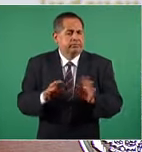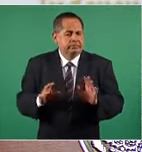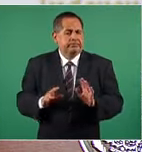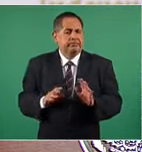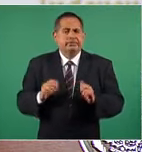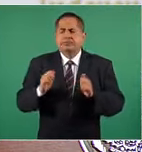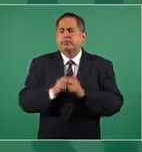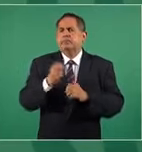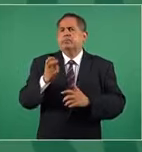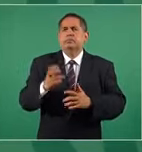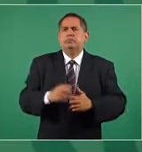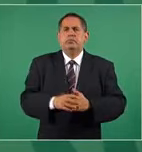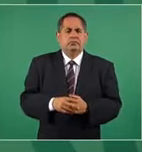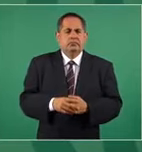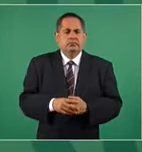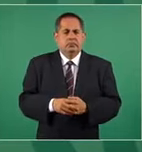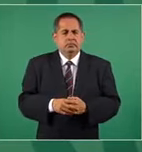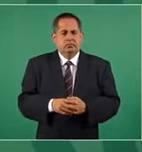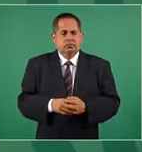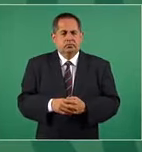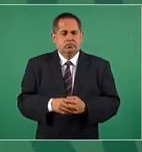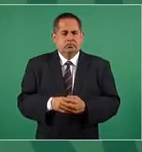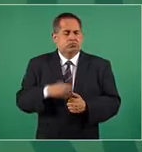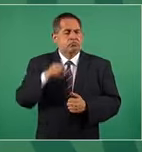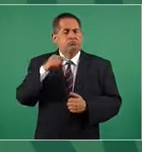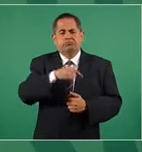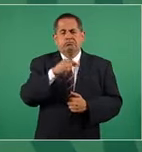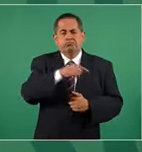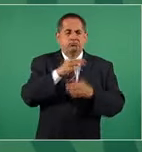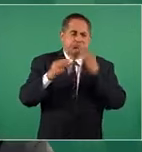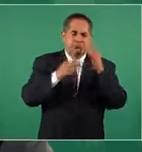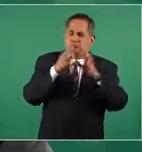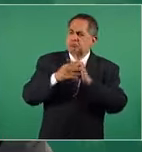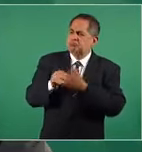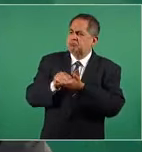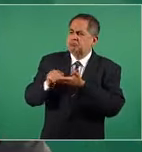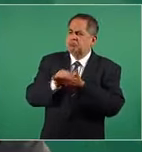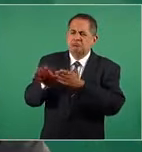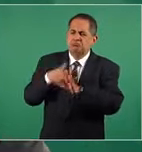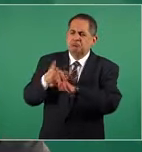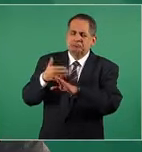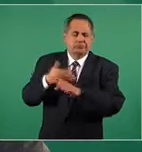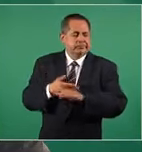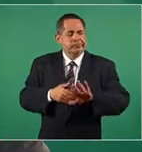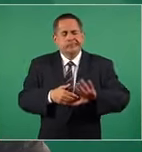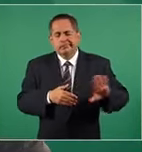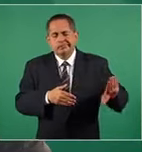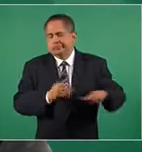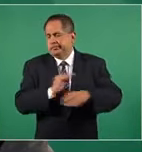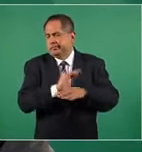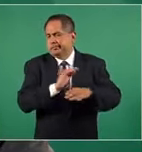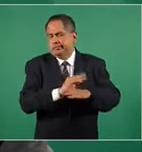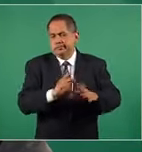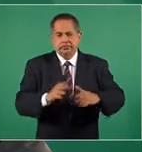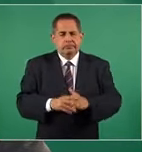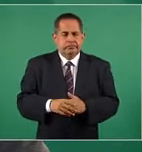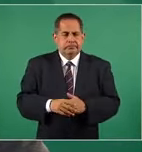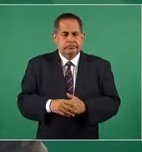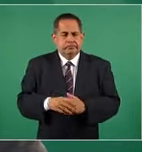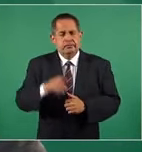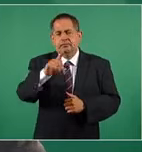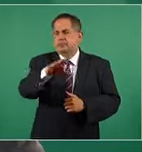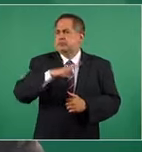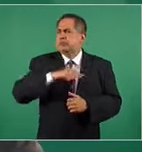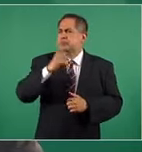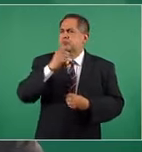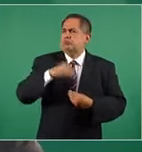enfrentando toda la campaña de calumnias y de mentiras. Hay un poema